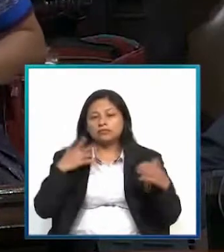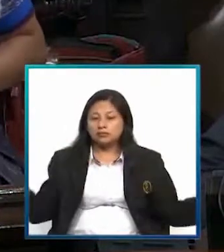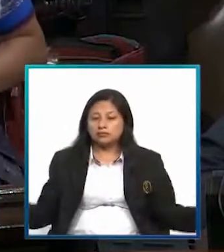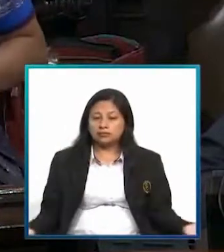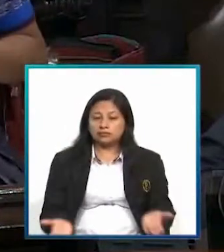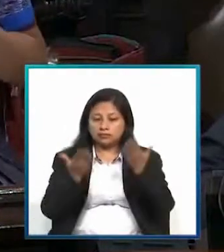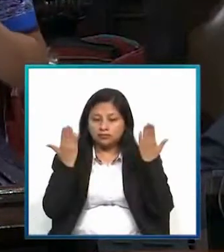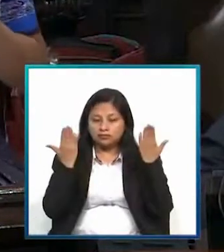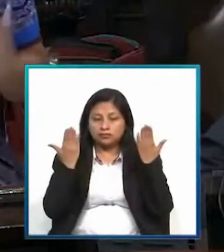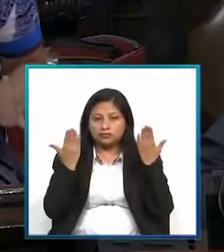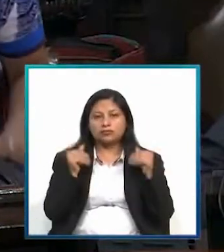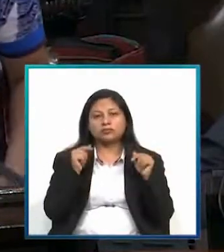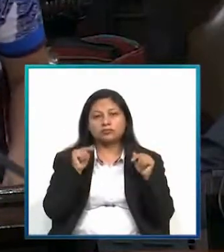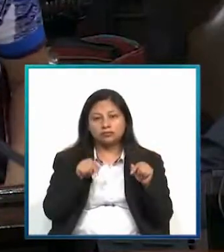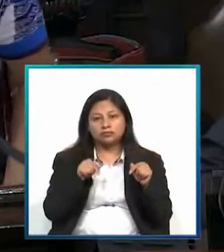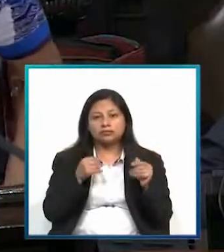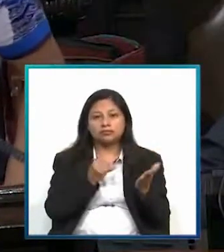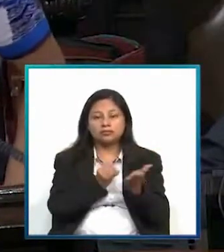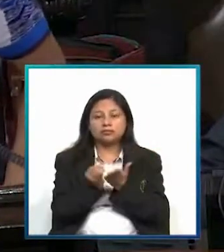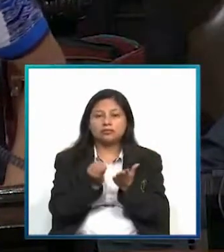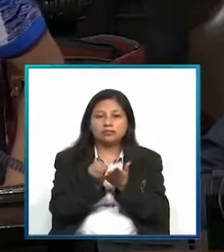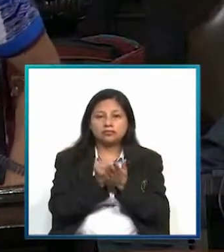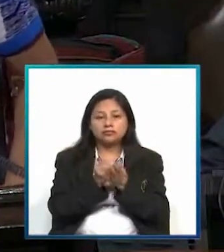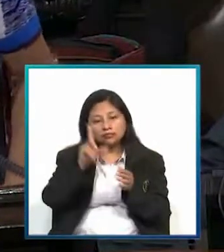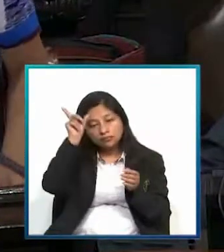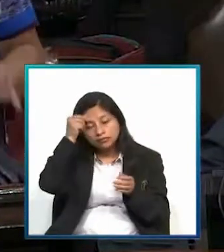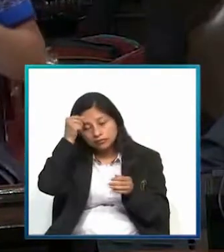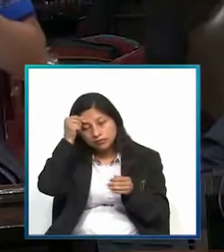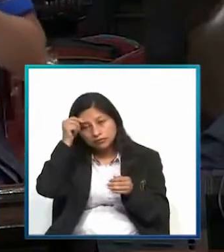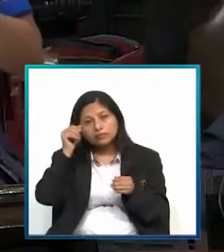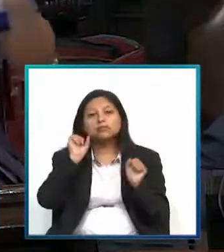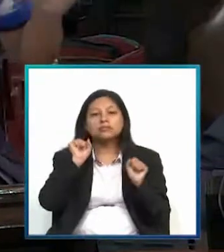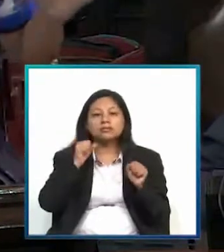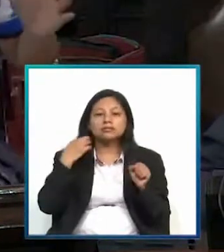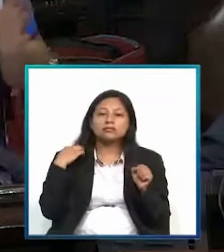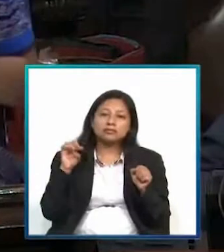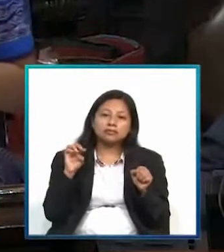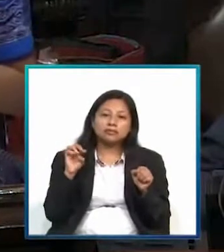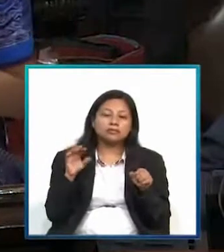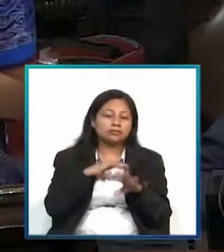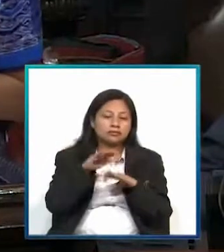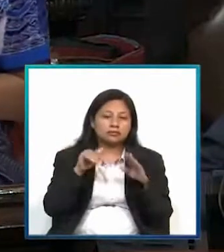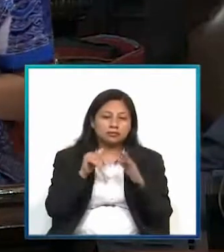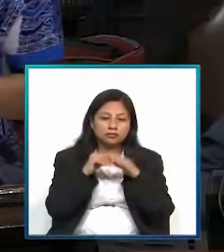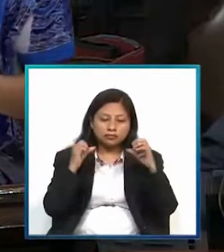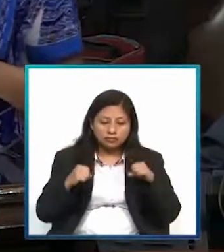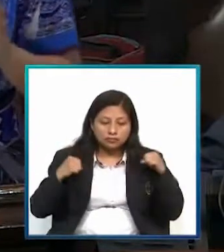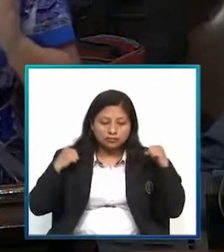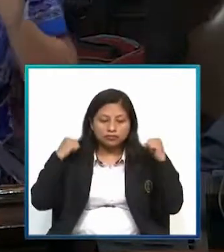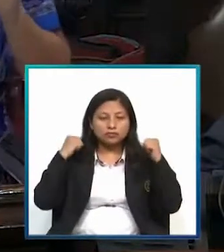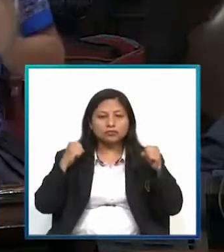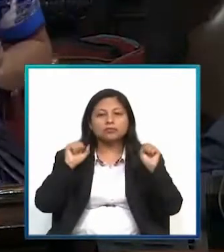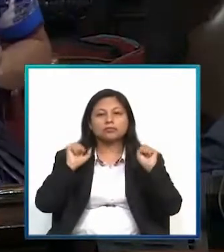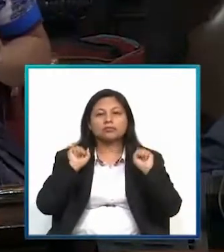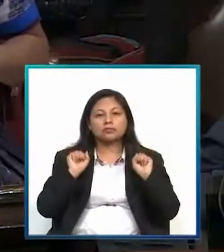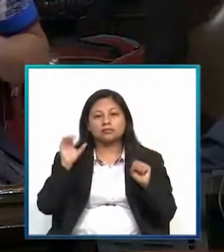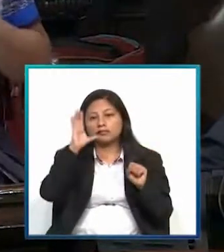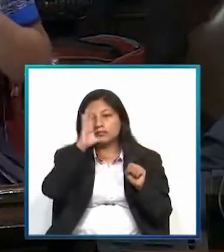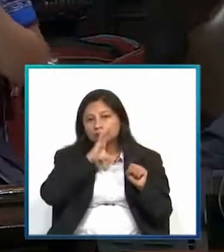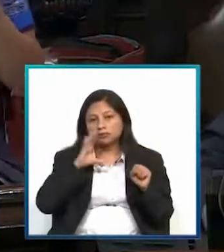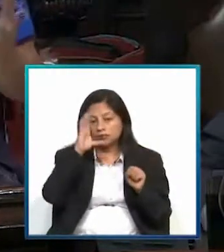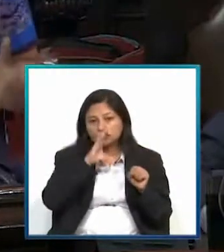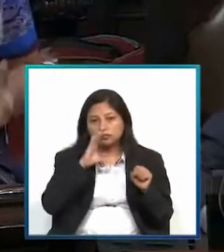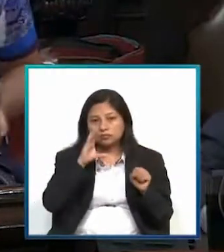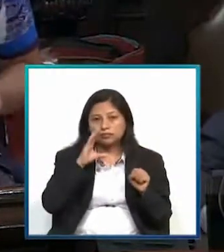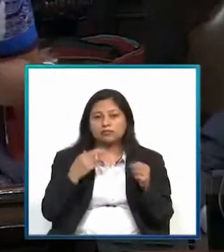Exhortando a las instituciones del Estado para que hagan todos sus esfuerzos en la búsqueda